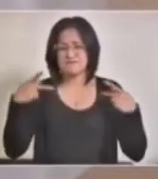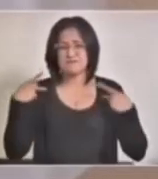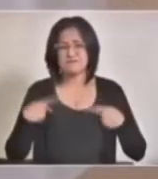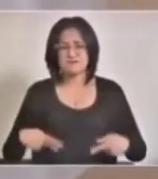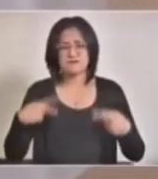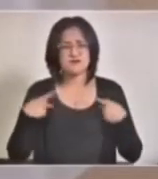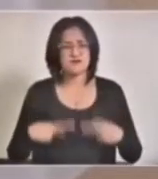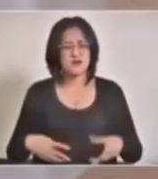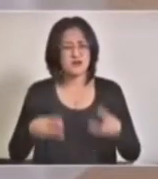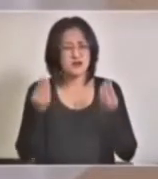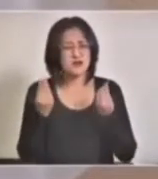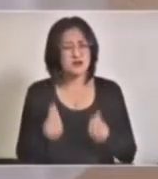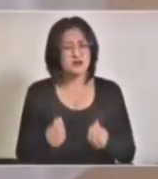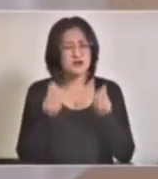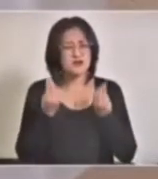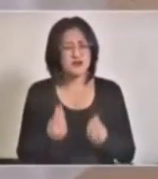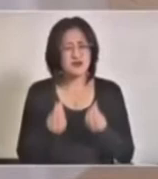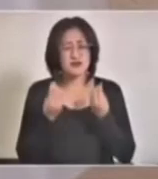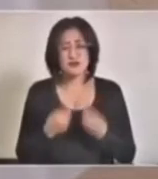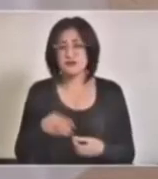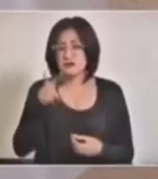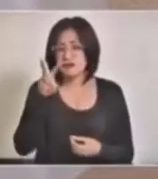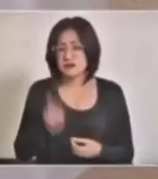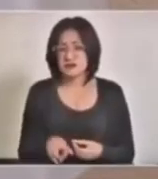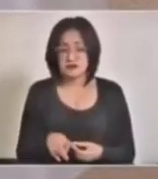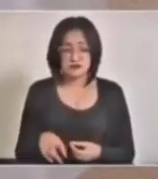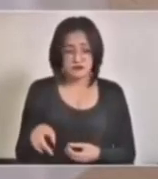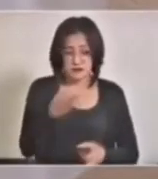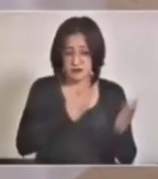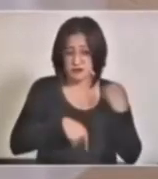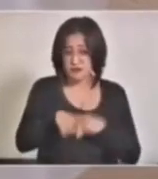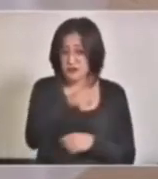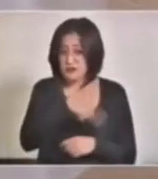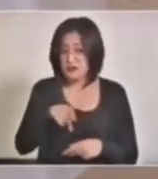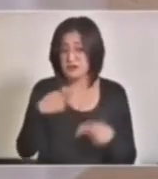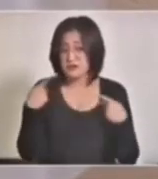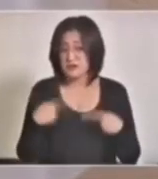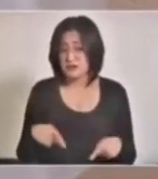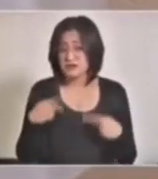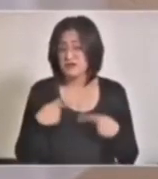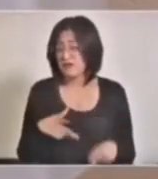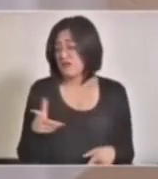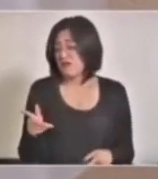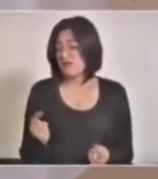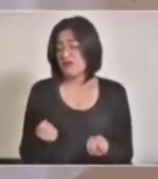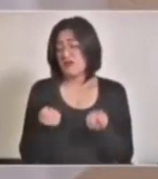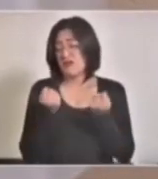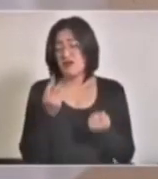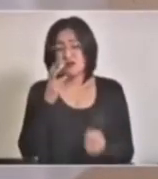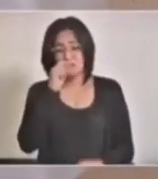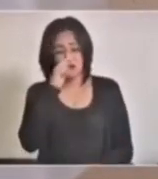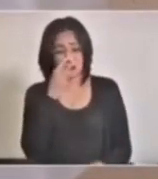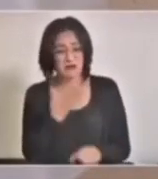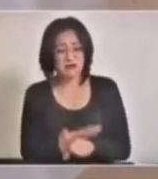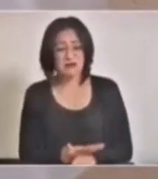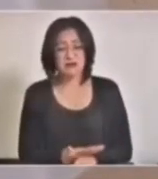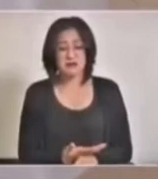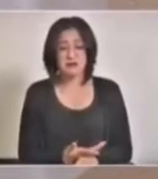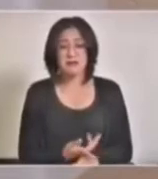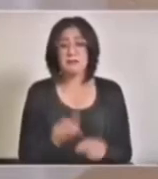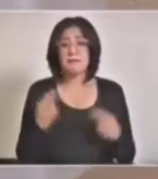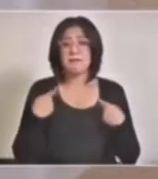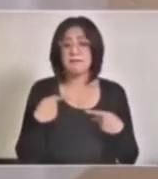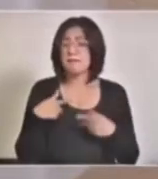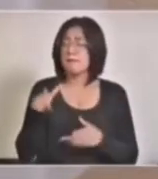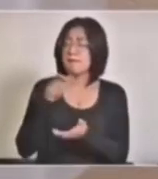Repletos. Es decir, comportamiento no adecuado, no responsable de las gentes que